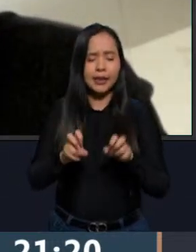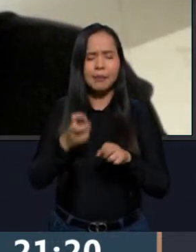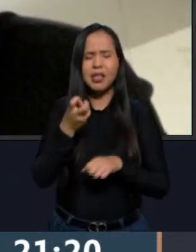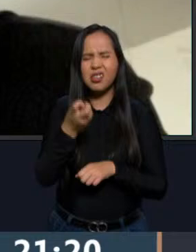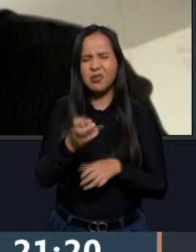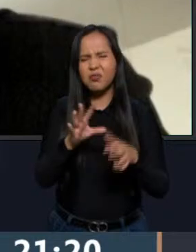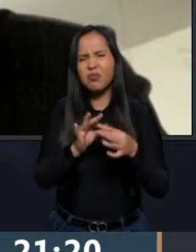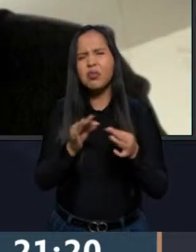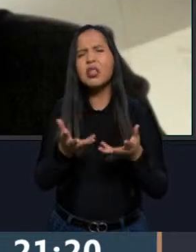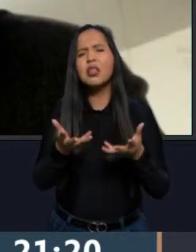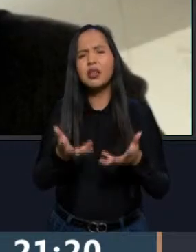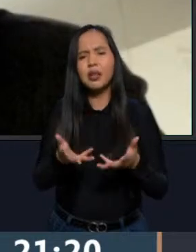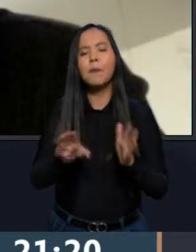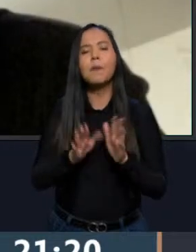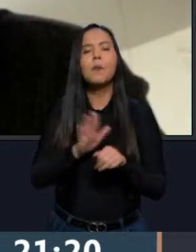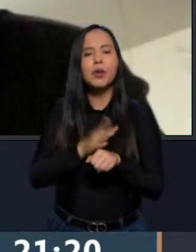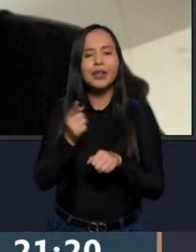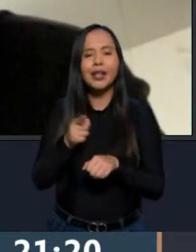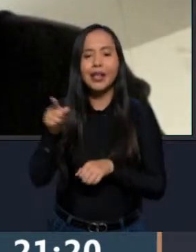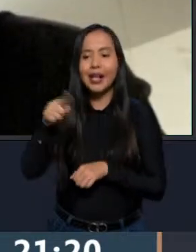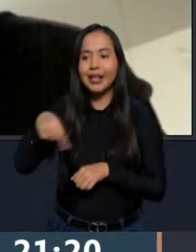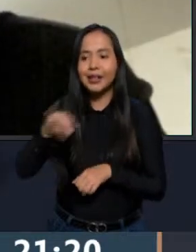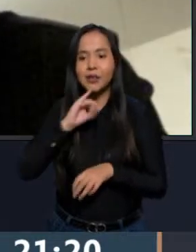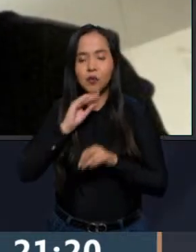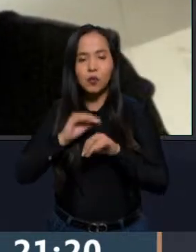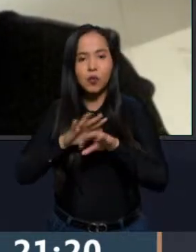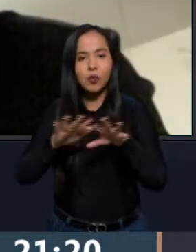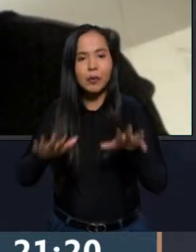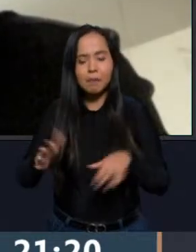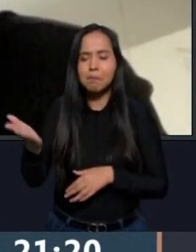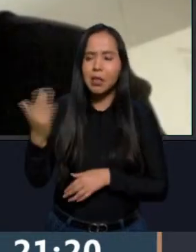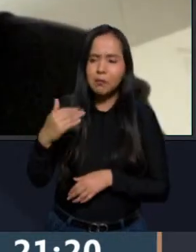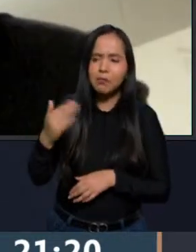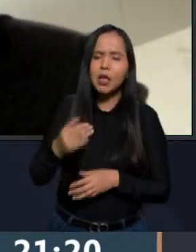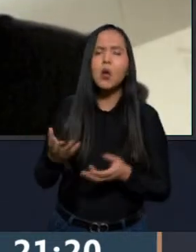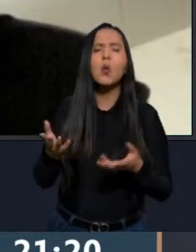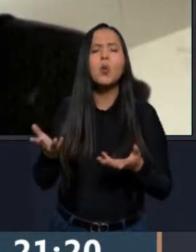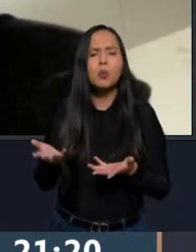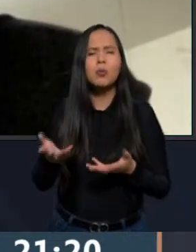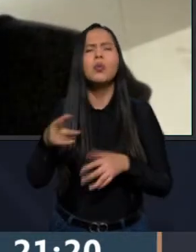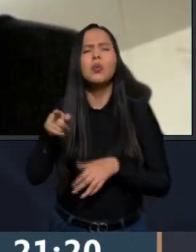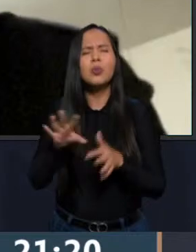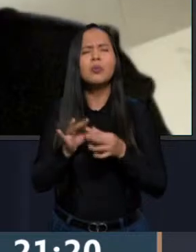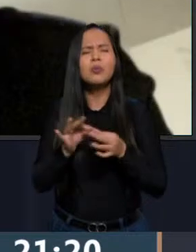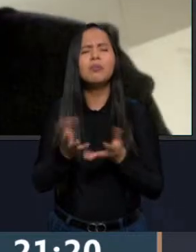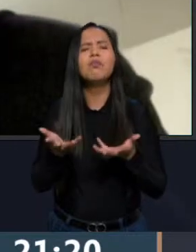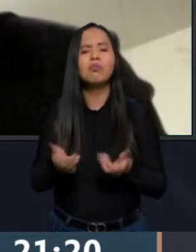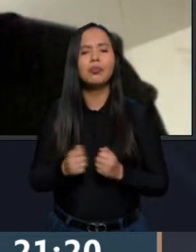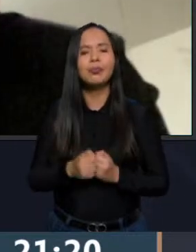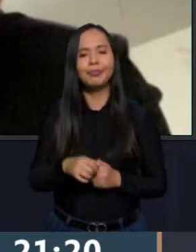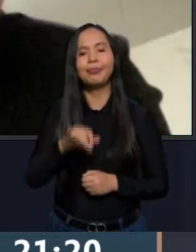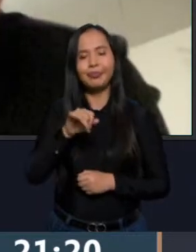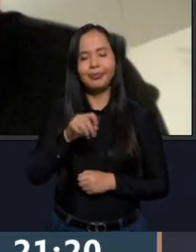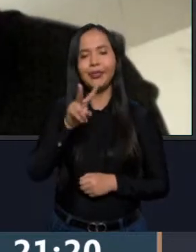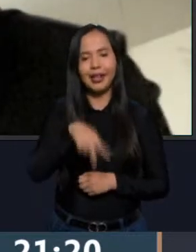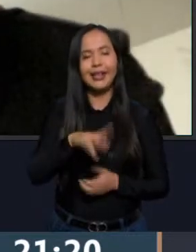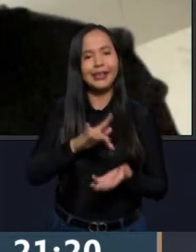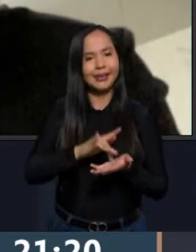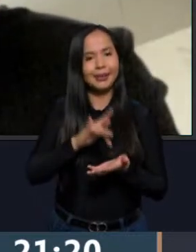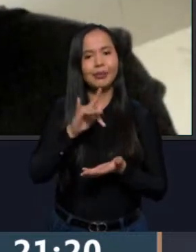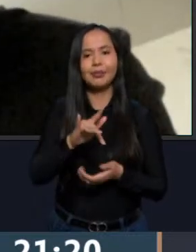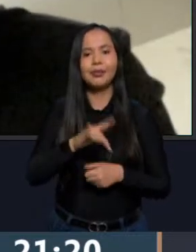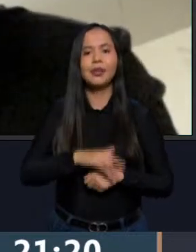Porque a ustedes, bueno, les llegó ya información de que se les estaba convocando desde hace tiempo. Cuéntanos. Así es, Braulio. Pues muchas gracias.